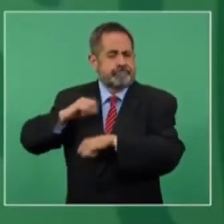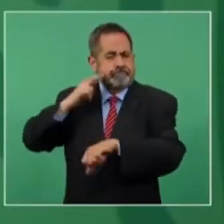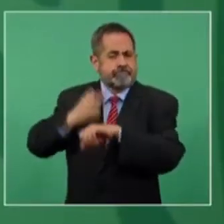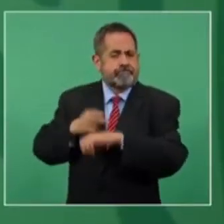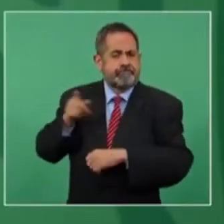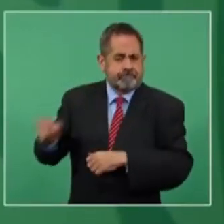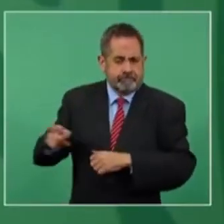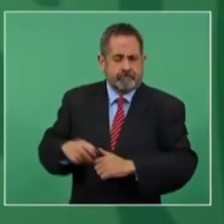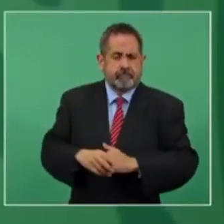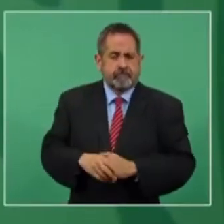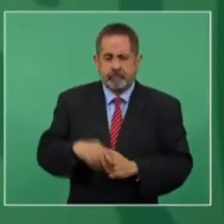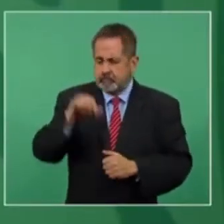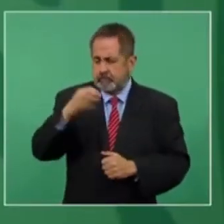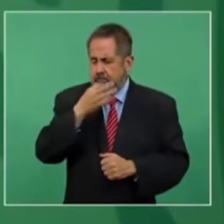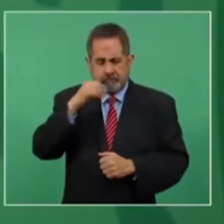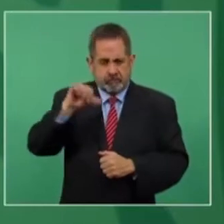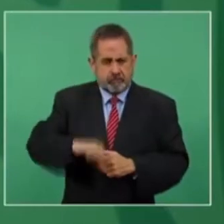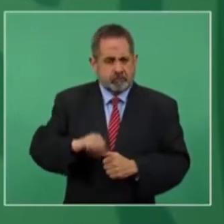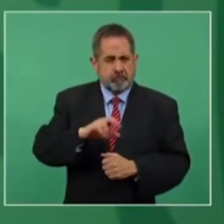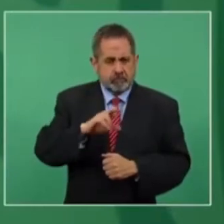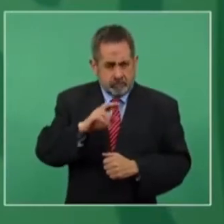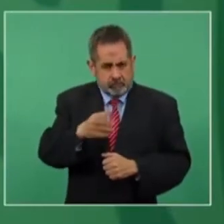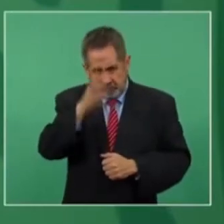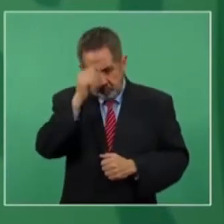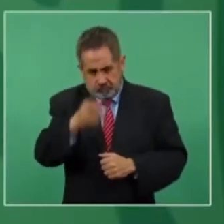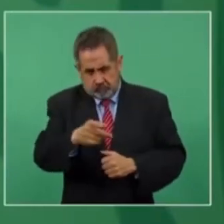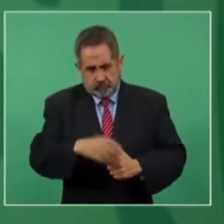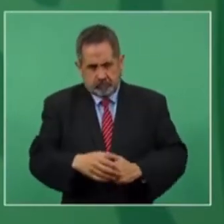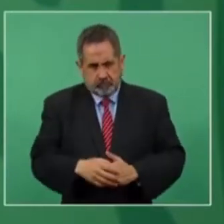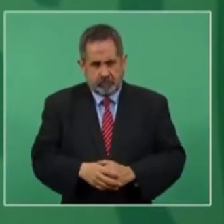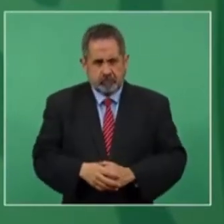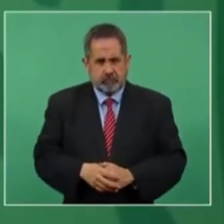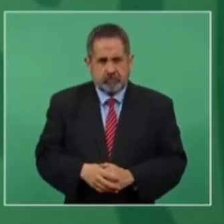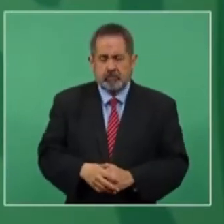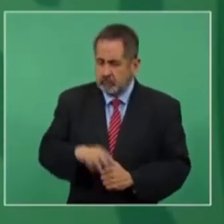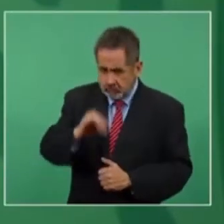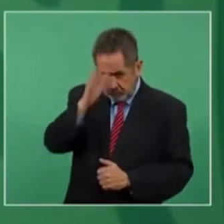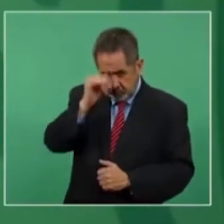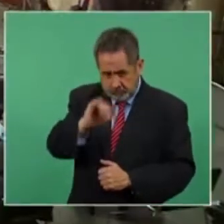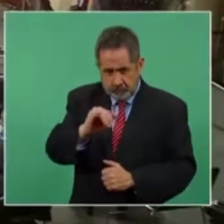de inmediato, si te parece. Muchas gracias.